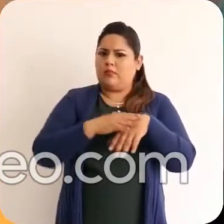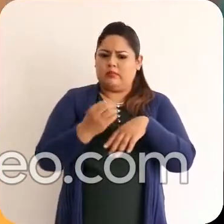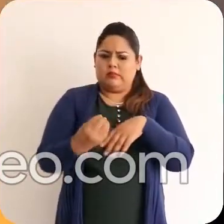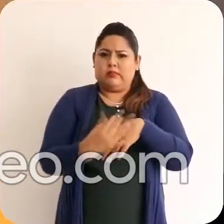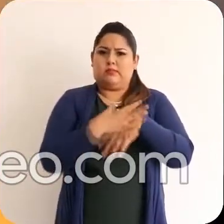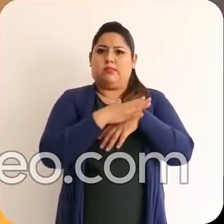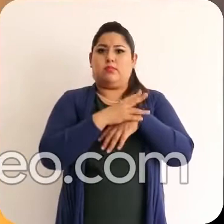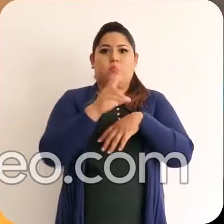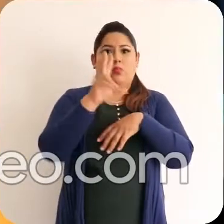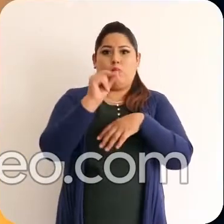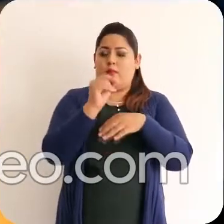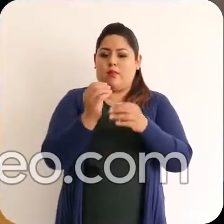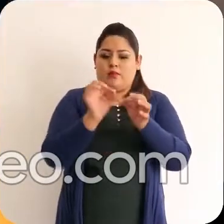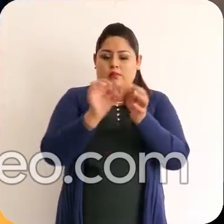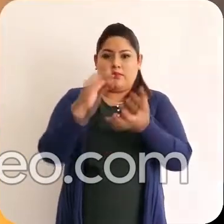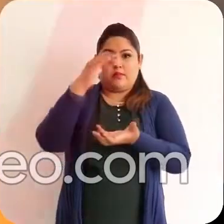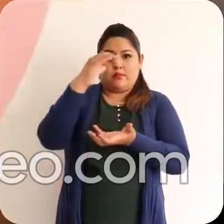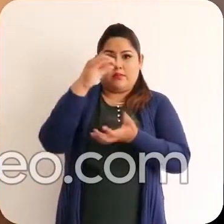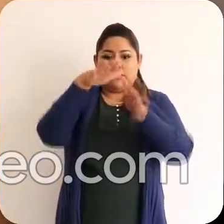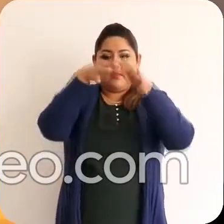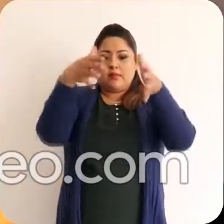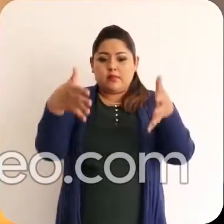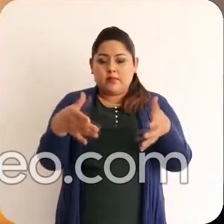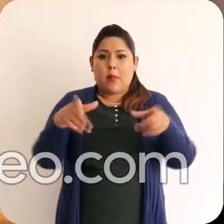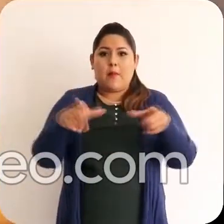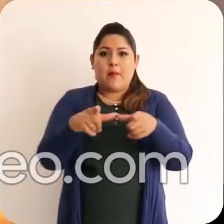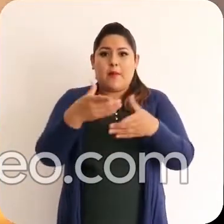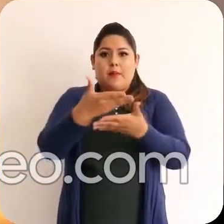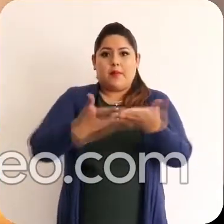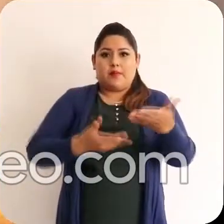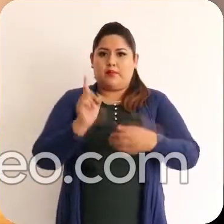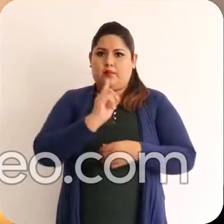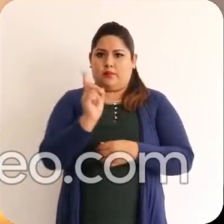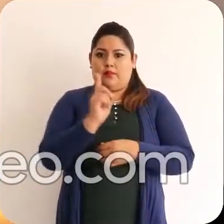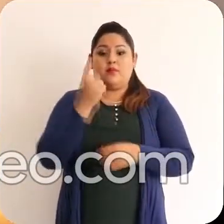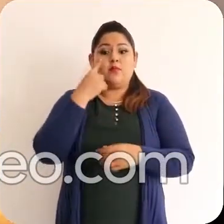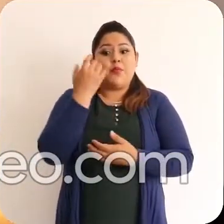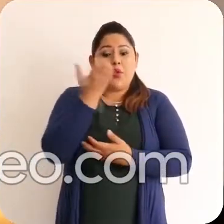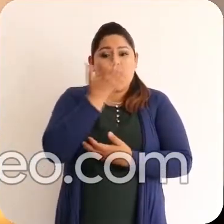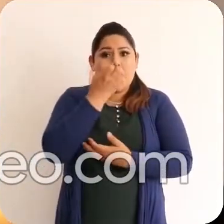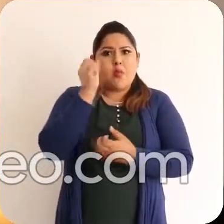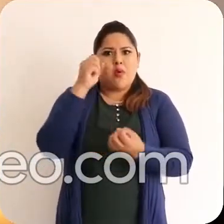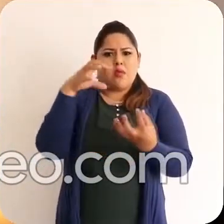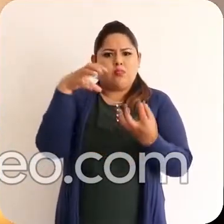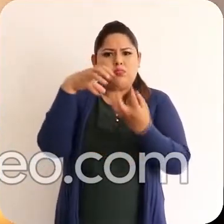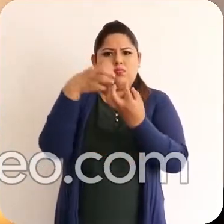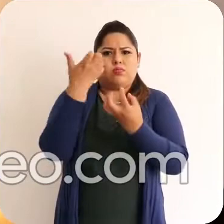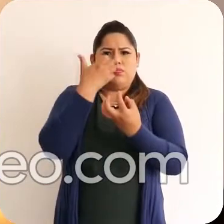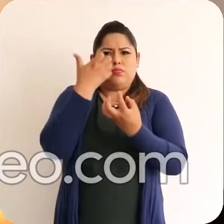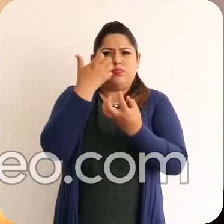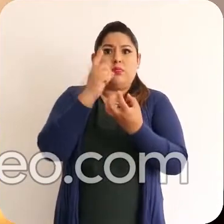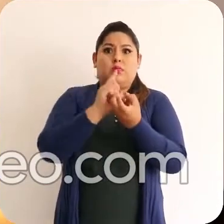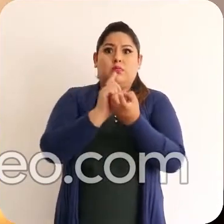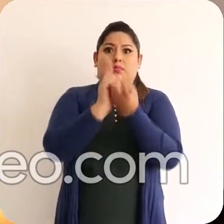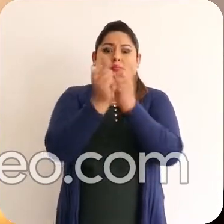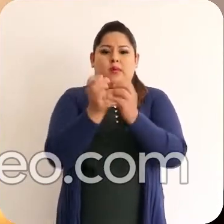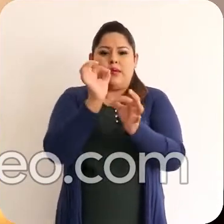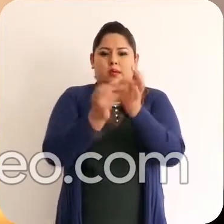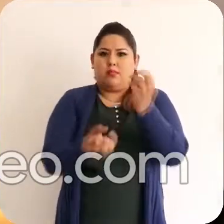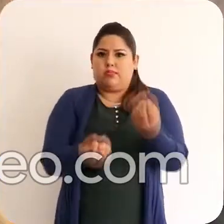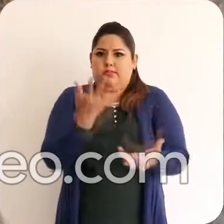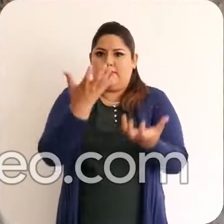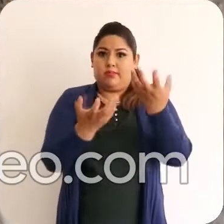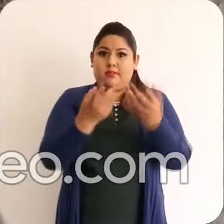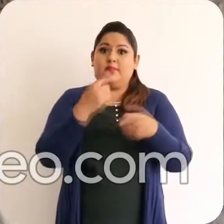Nunca cubras las lámparas o focos con tela o papel El calor podría alcanzar la temperatura suficiente para provocar fuegos